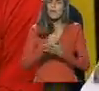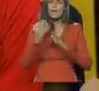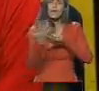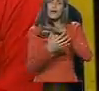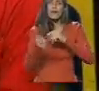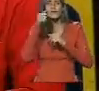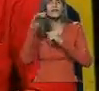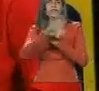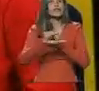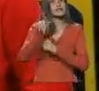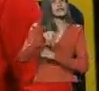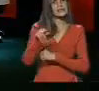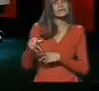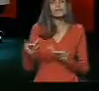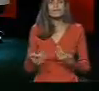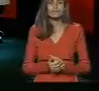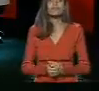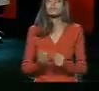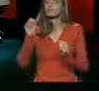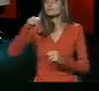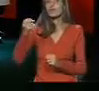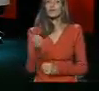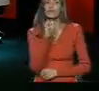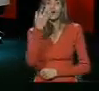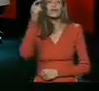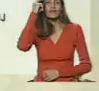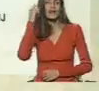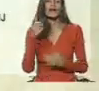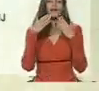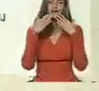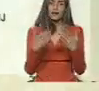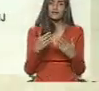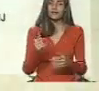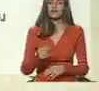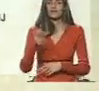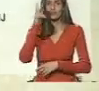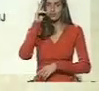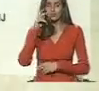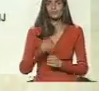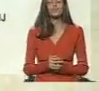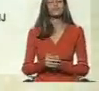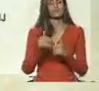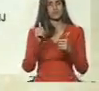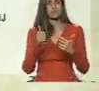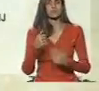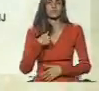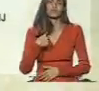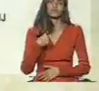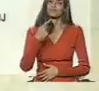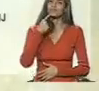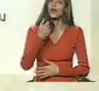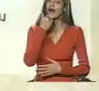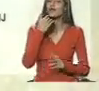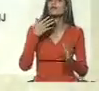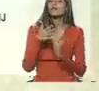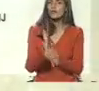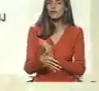de la seguridad? Por supuesto, buenos días, profesor. Gracias. Bien, yo le voy a dar